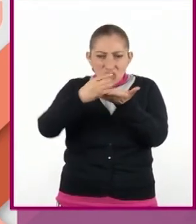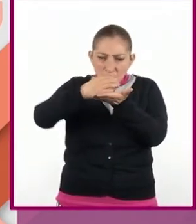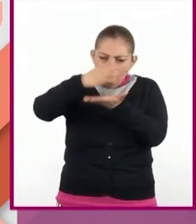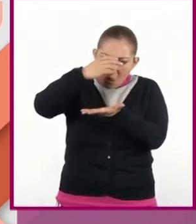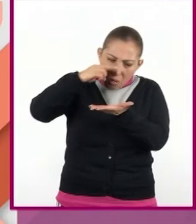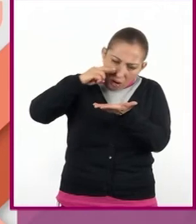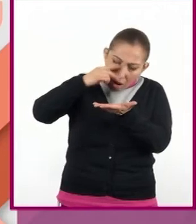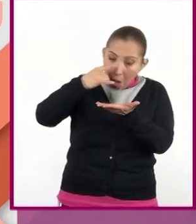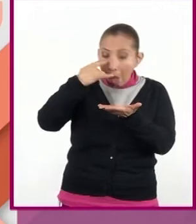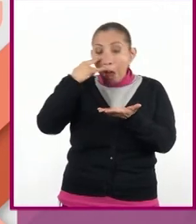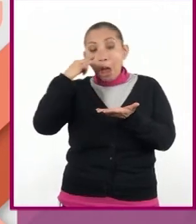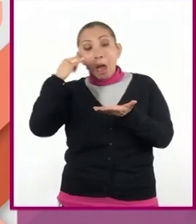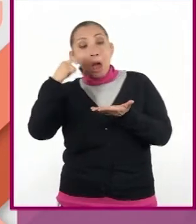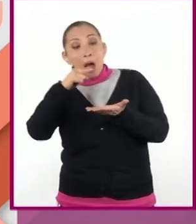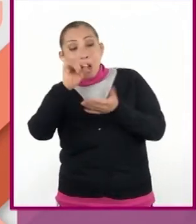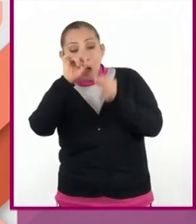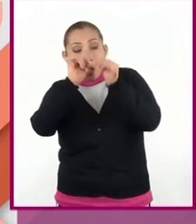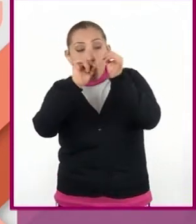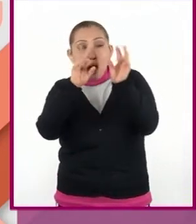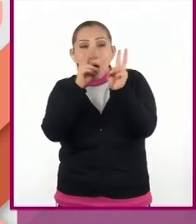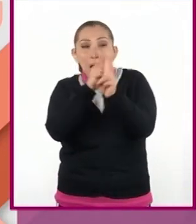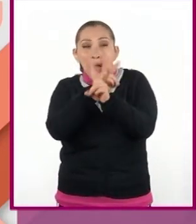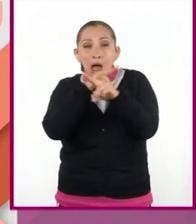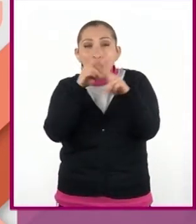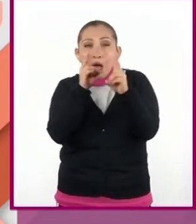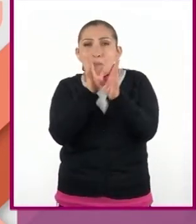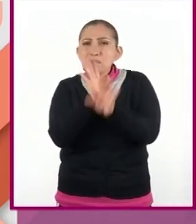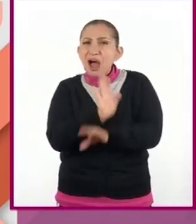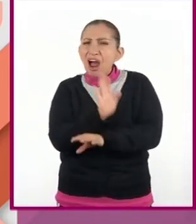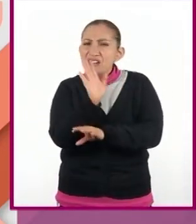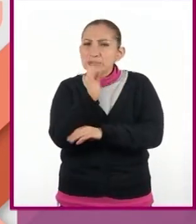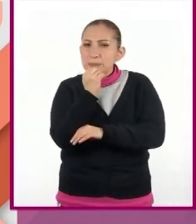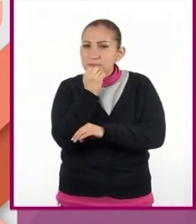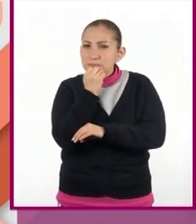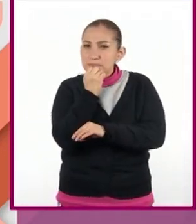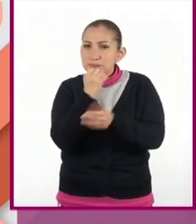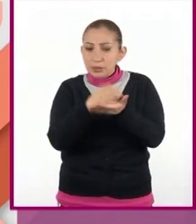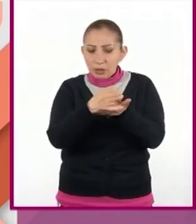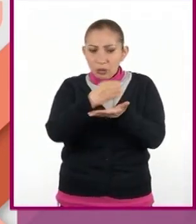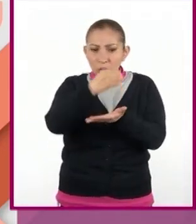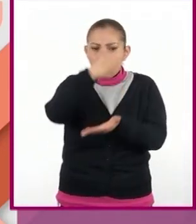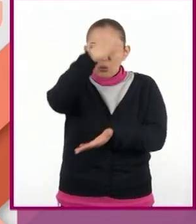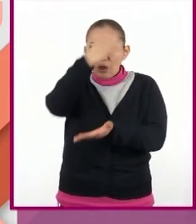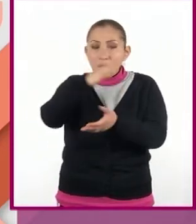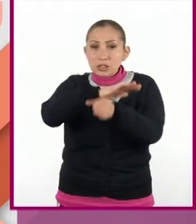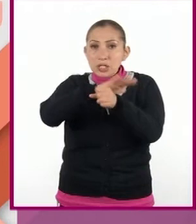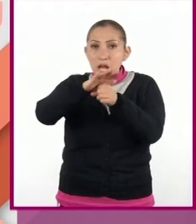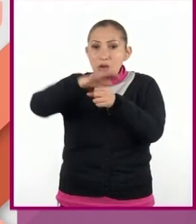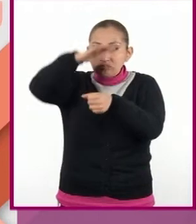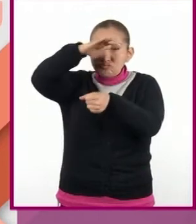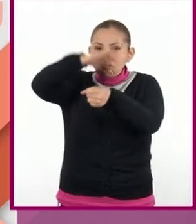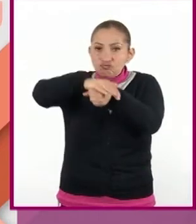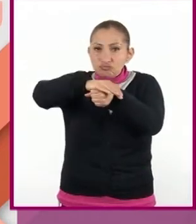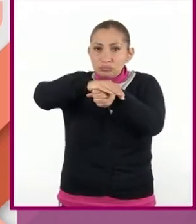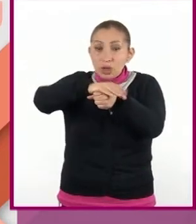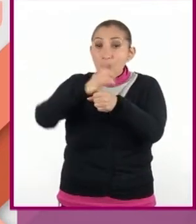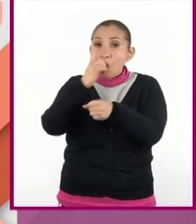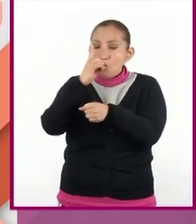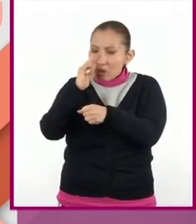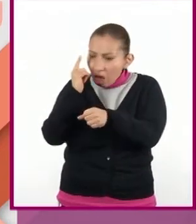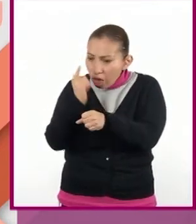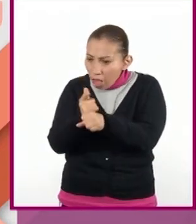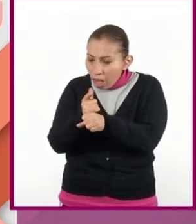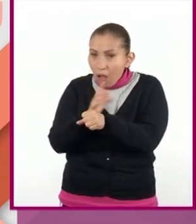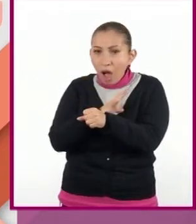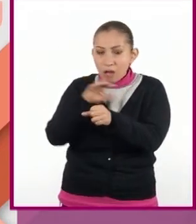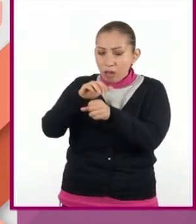de acuerdo a la acción de minúsculos vientos invisibles? Los frascos estaban llenos y sellados, a excepción de uno que